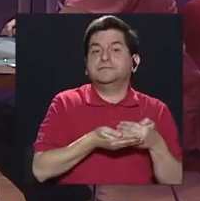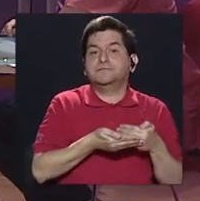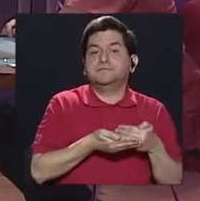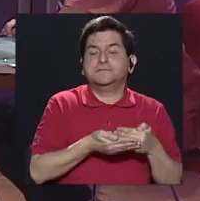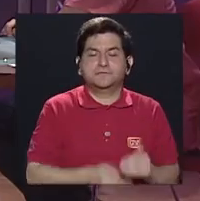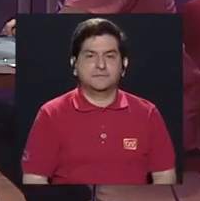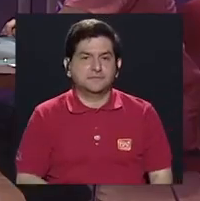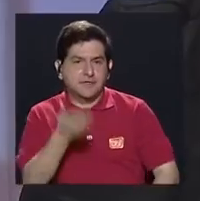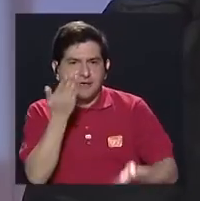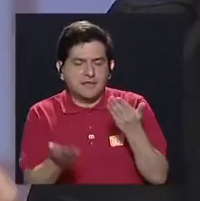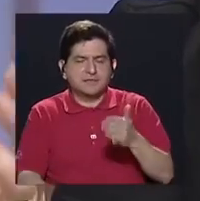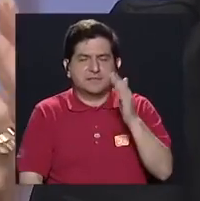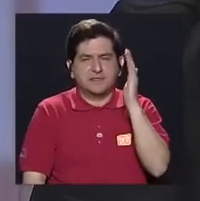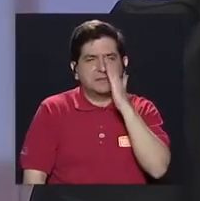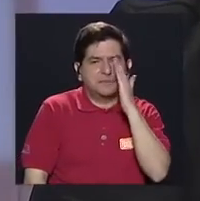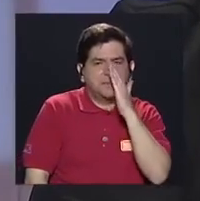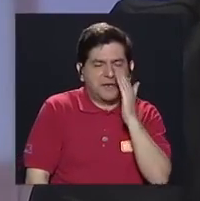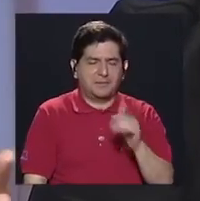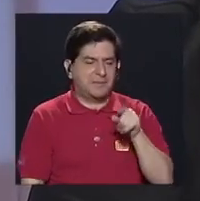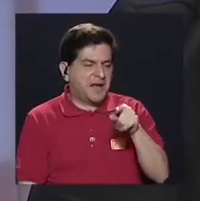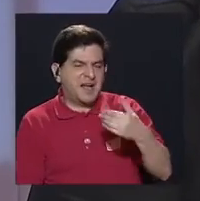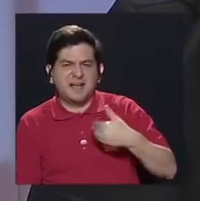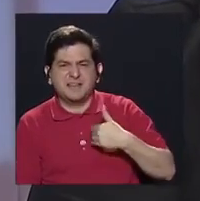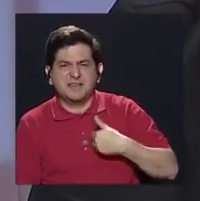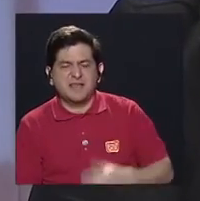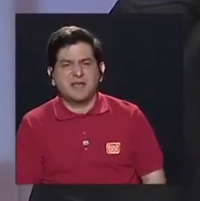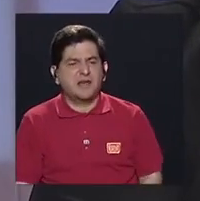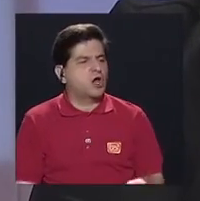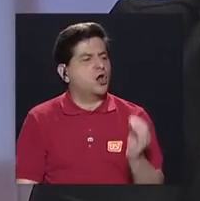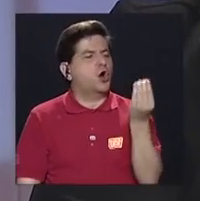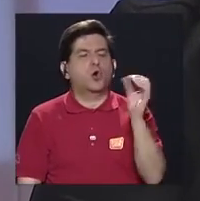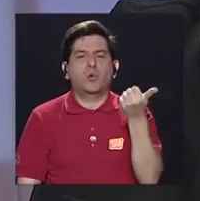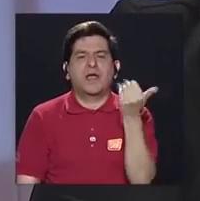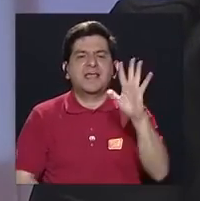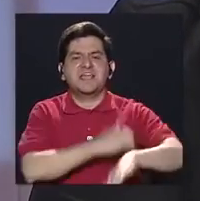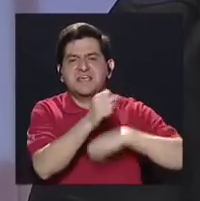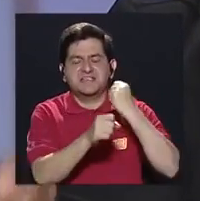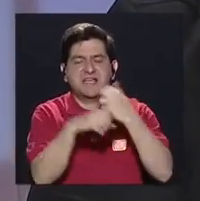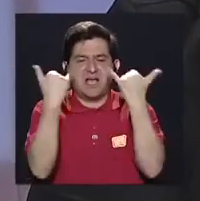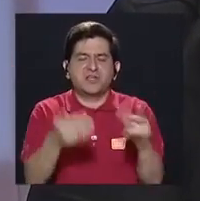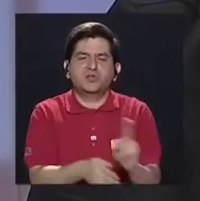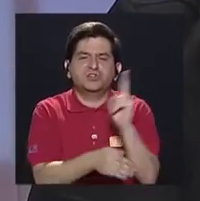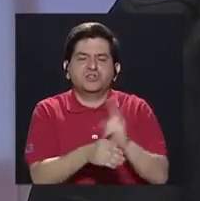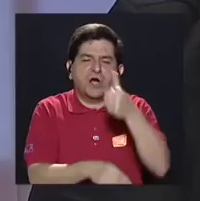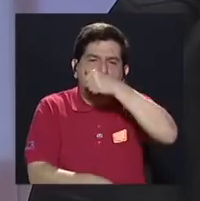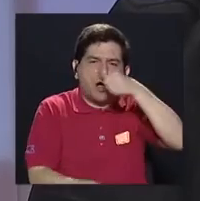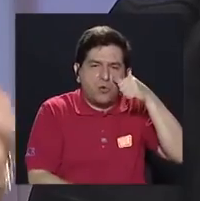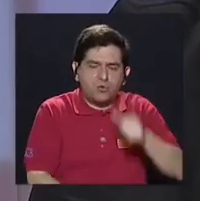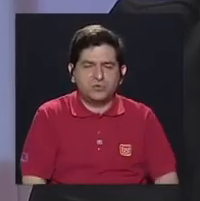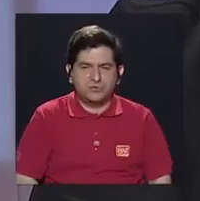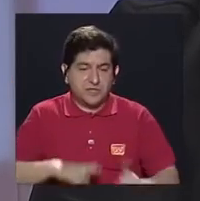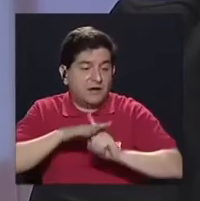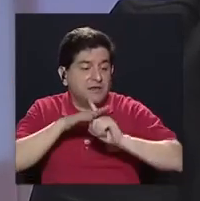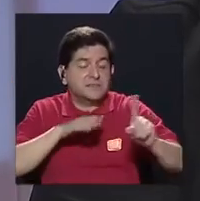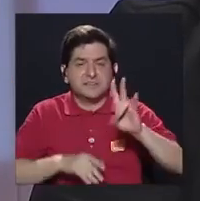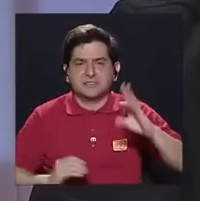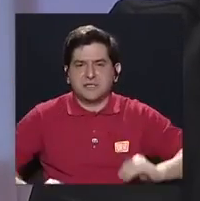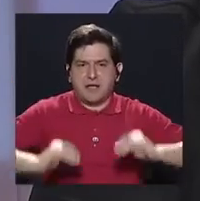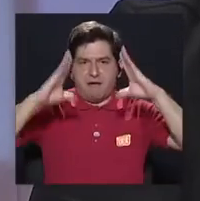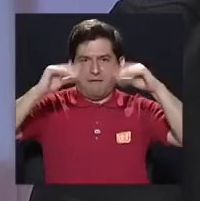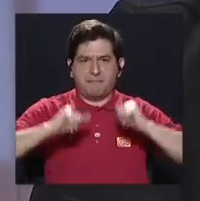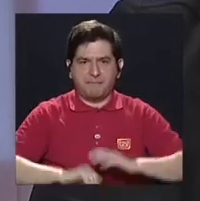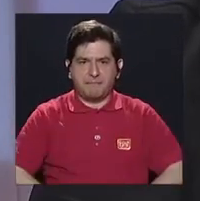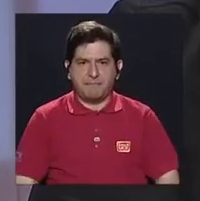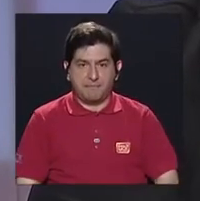de la madre, la mamá que tiene el muchacho de 15 años que está ya consumiendo droga, que se le va de las 7 de la mañana. O sea, porque